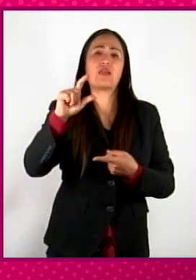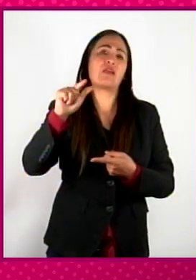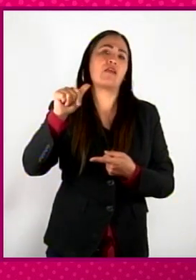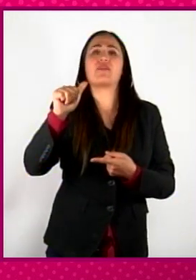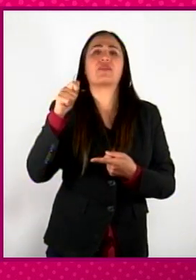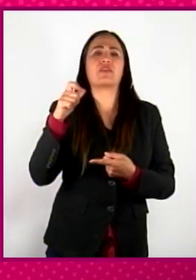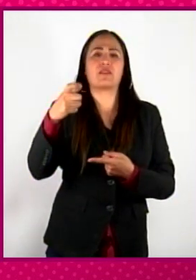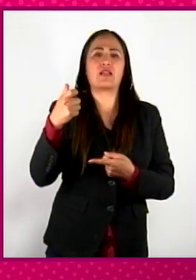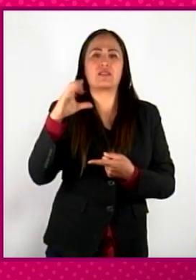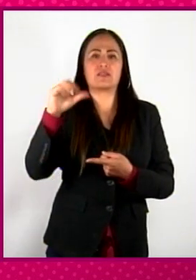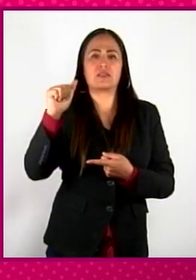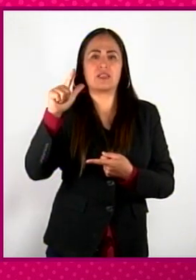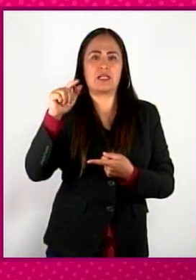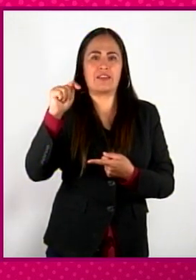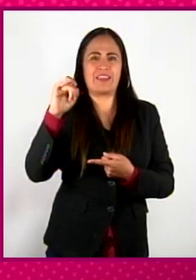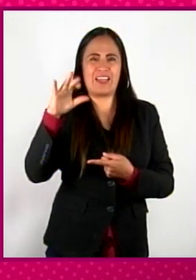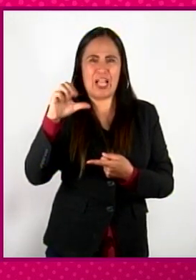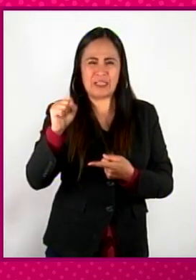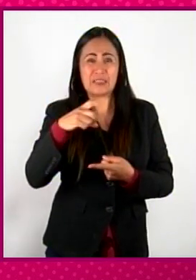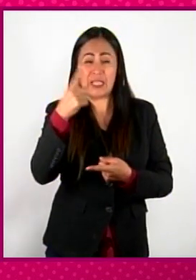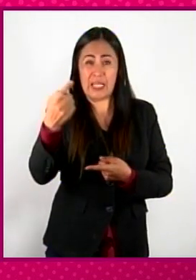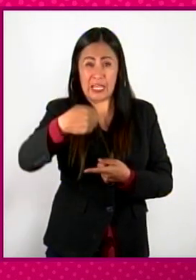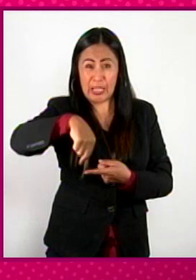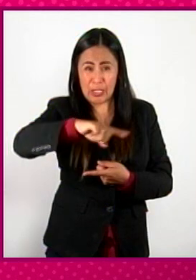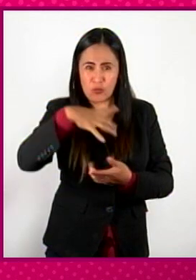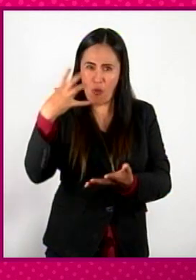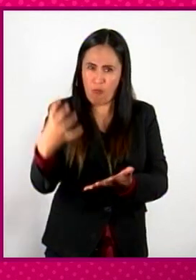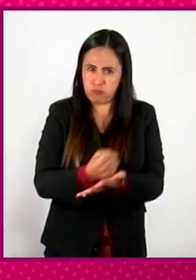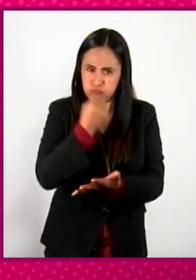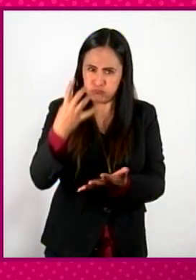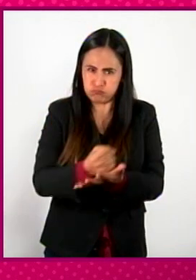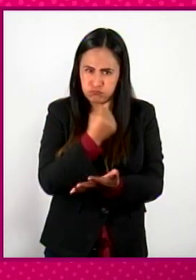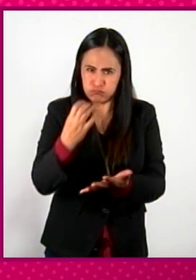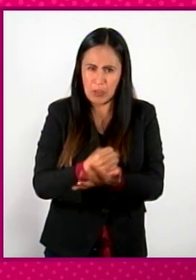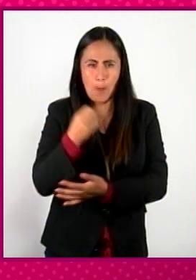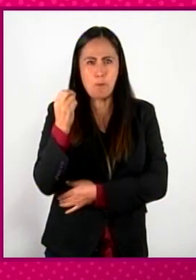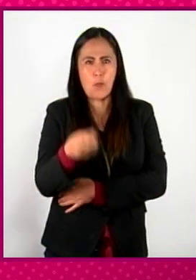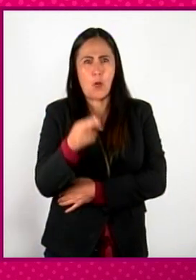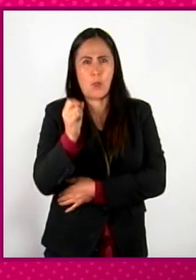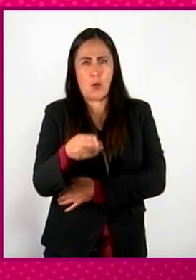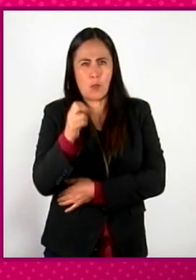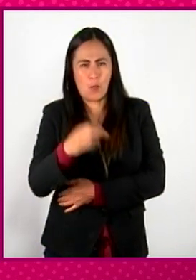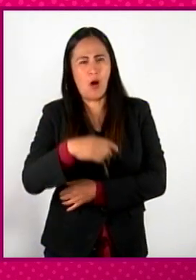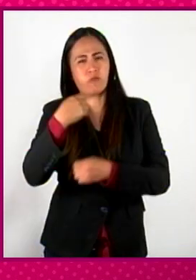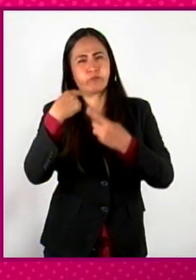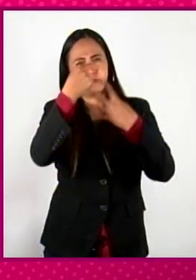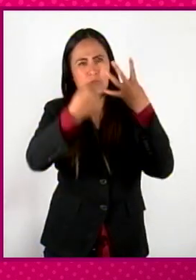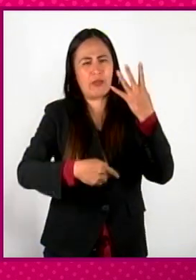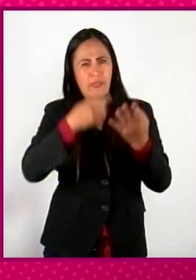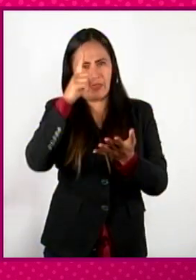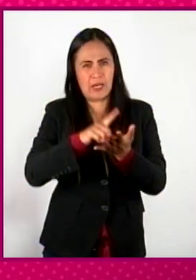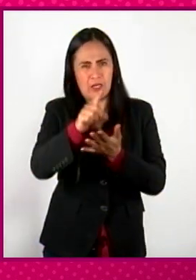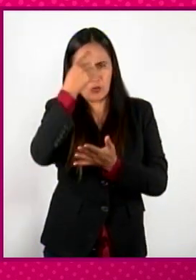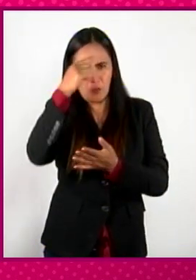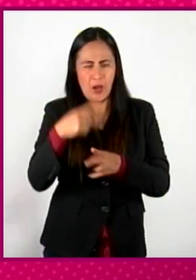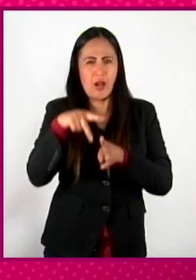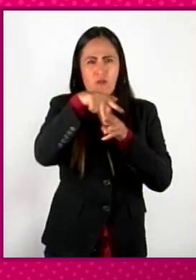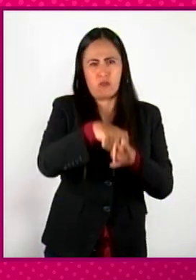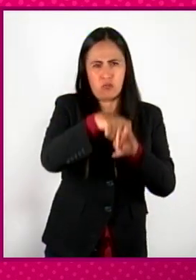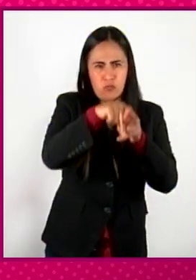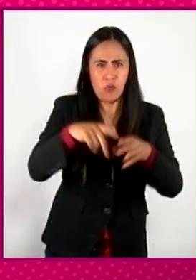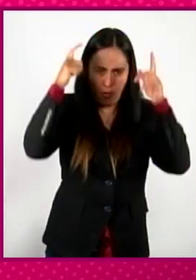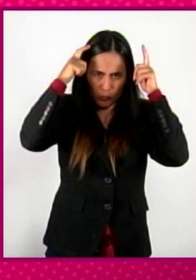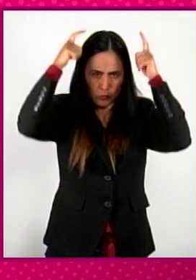triunfadores, los que recibieron una serie de privilegios, escudo de armas, derecho para andar a caballo, para usar